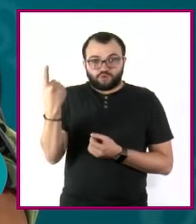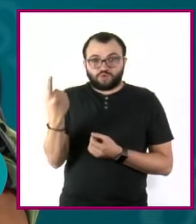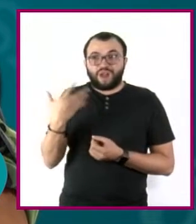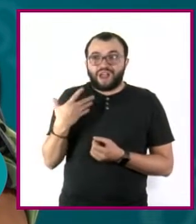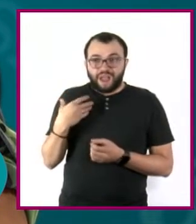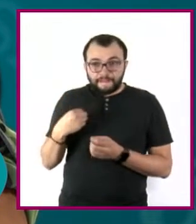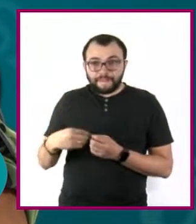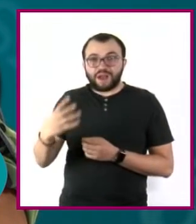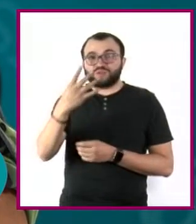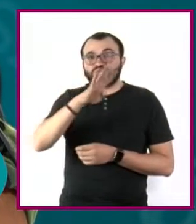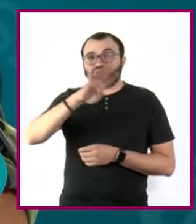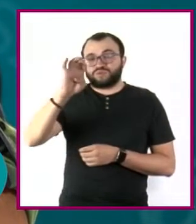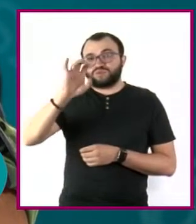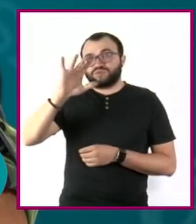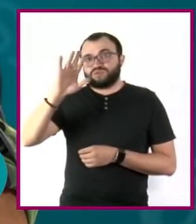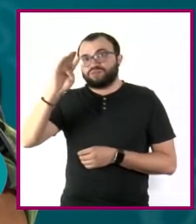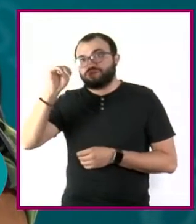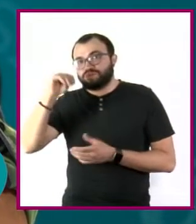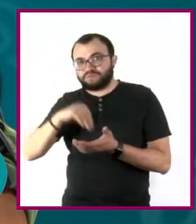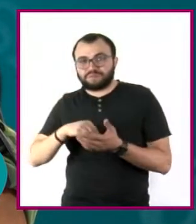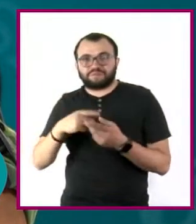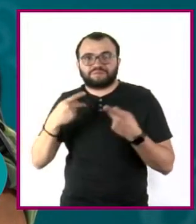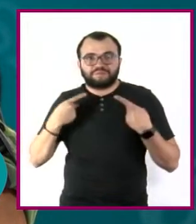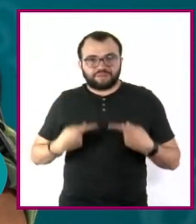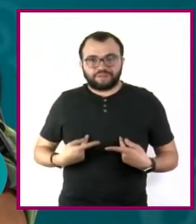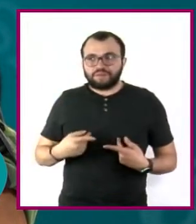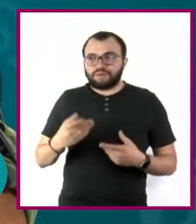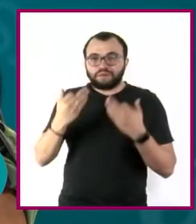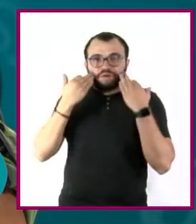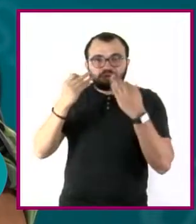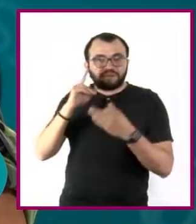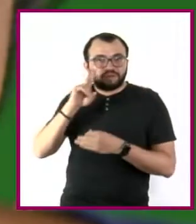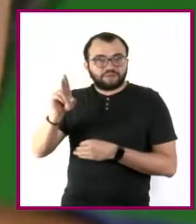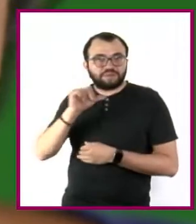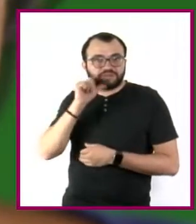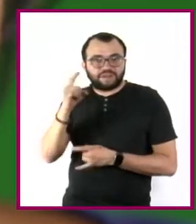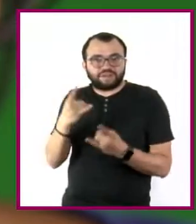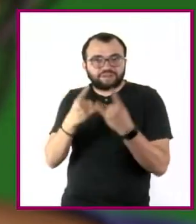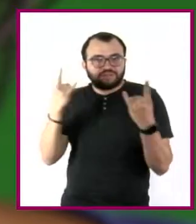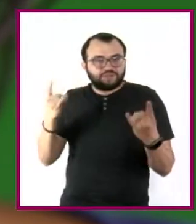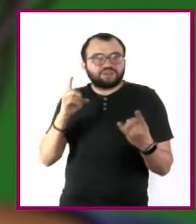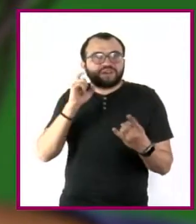afrodescendientes en México, invisibilizados en las estadísticas y en la historia.